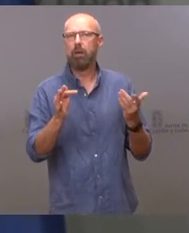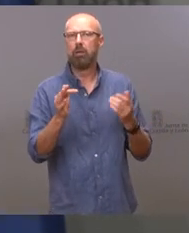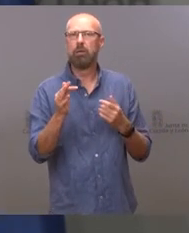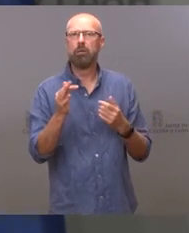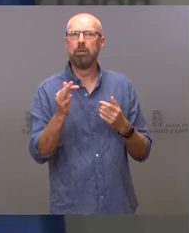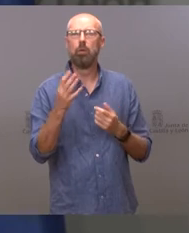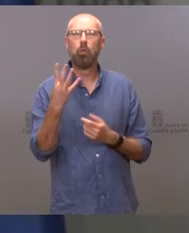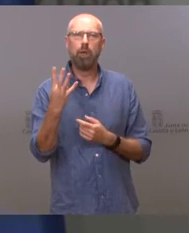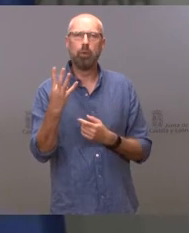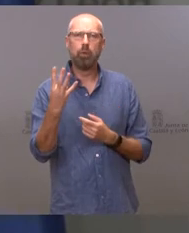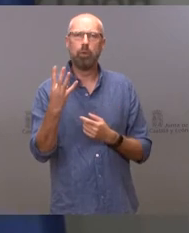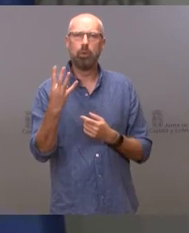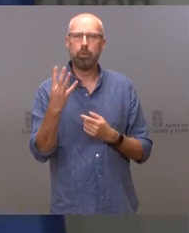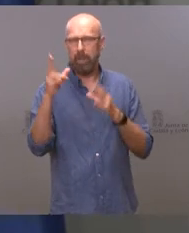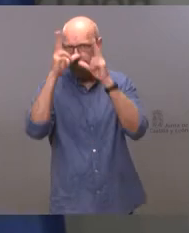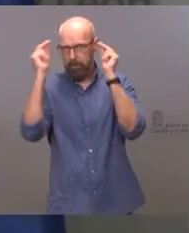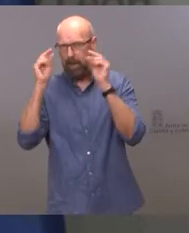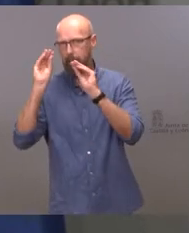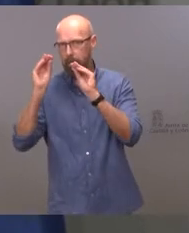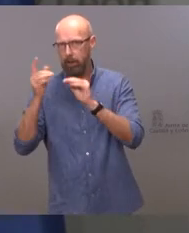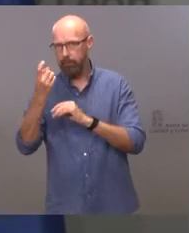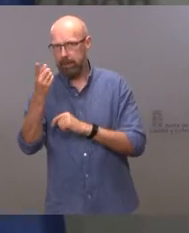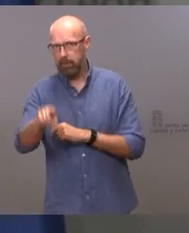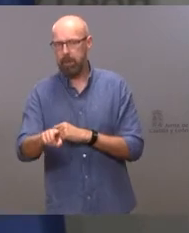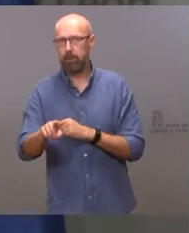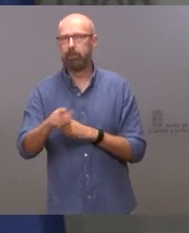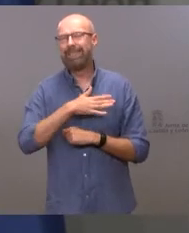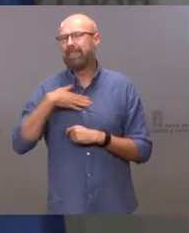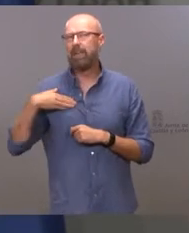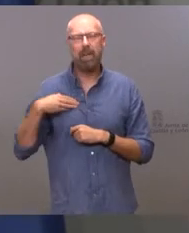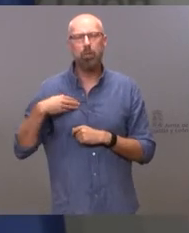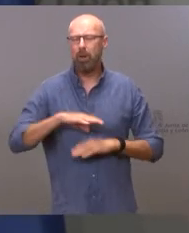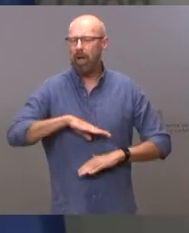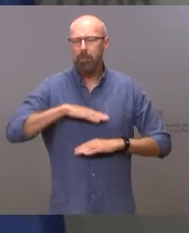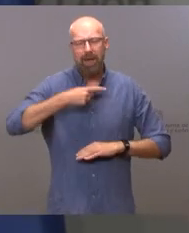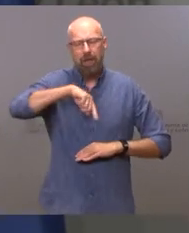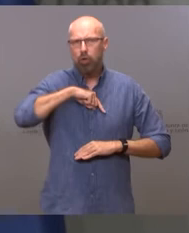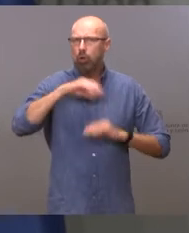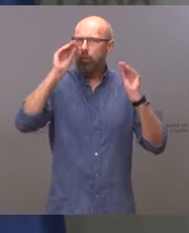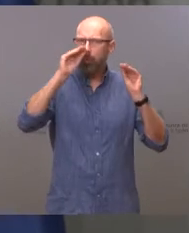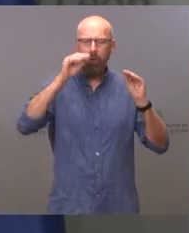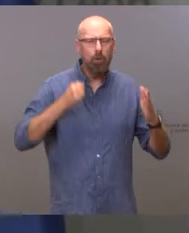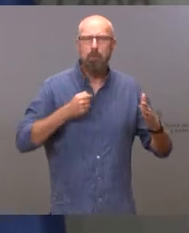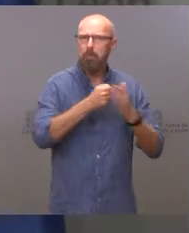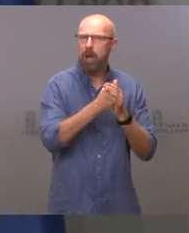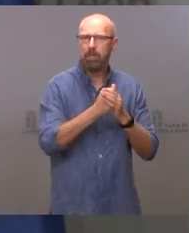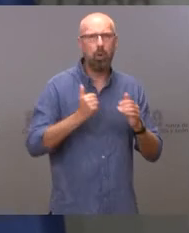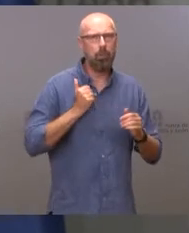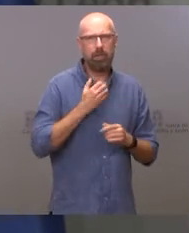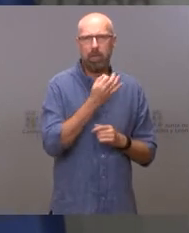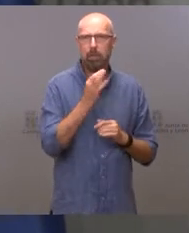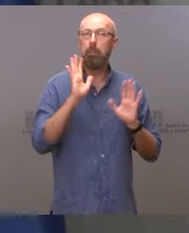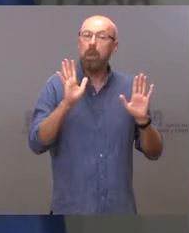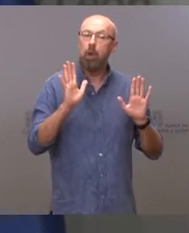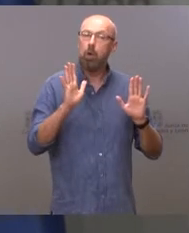enfermeras. Queremos ir al tope de nuestra capacidad formativa, pero aún yendo al tope de nuestra